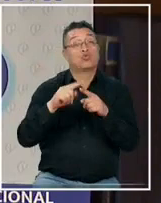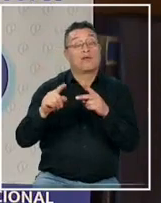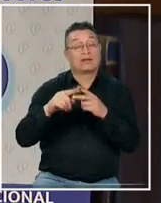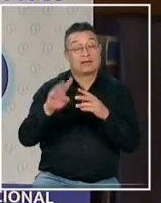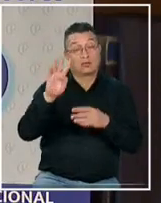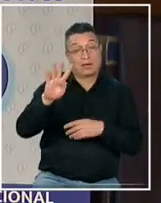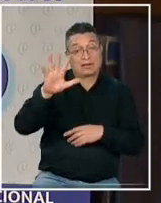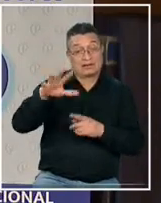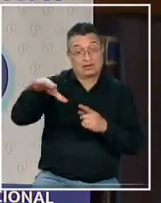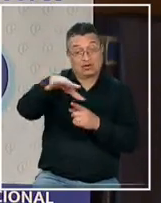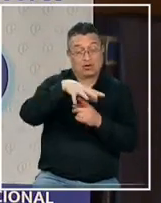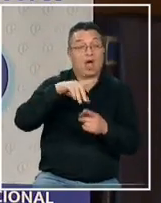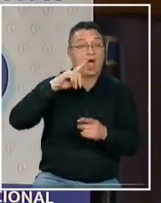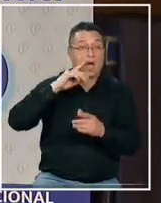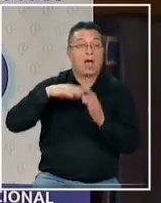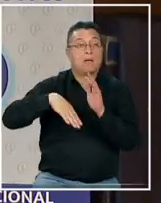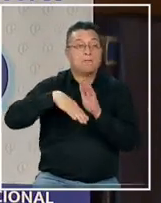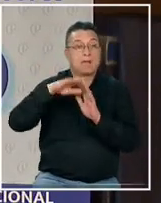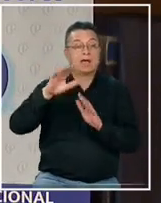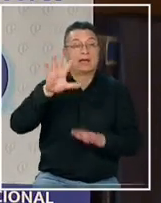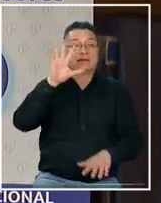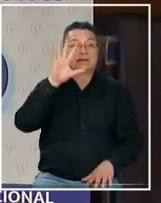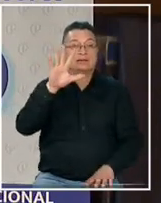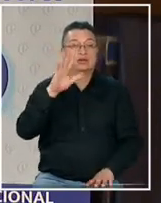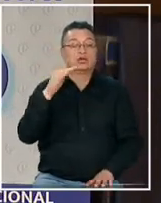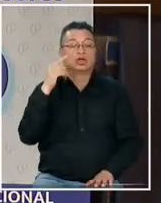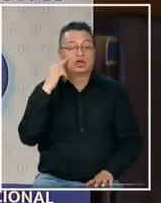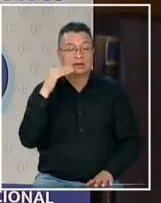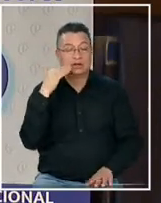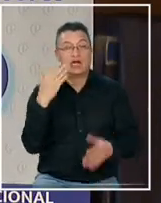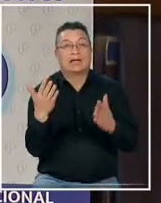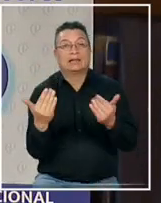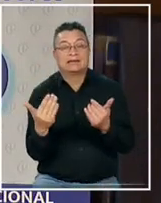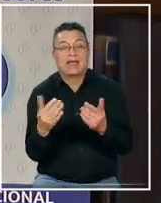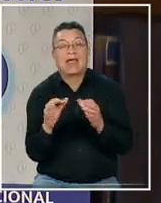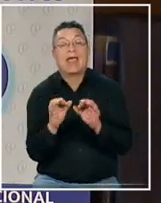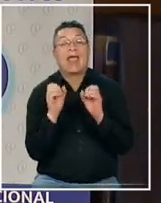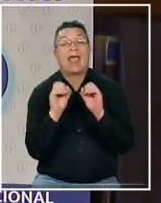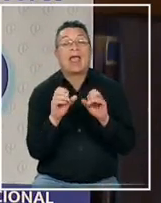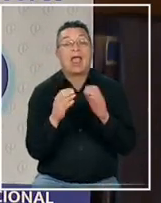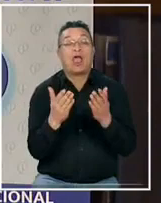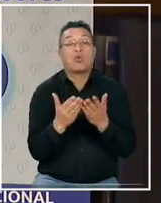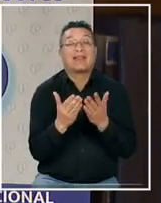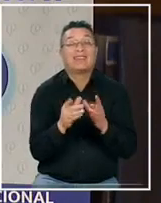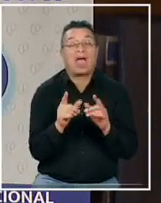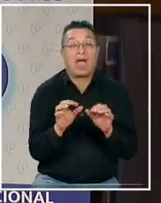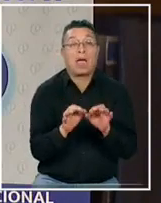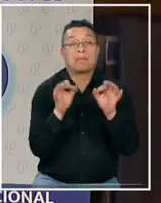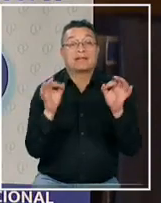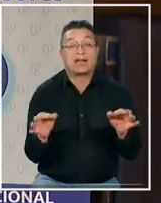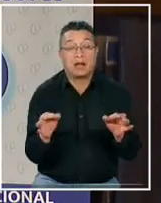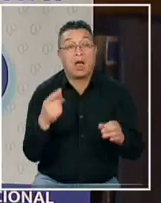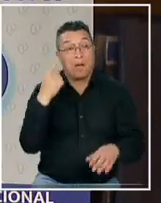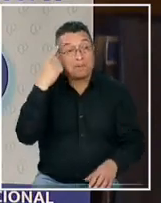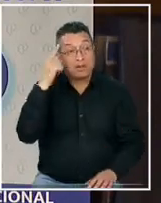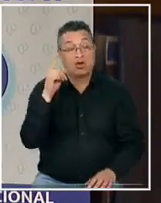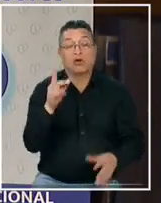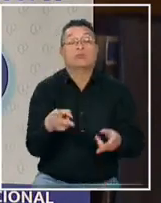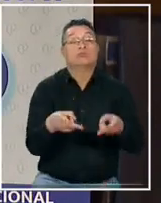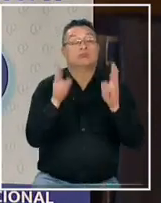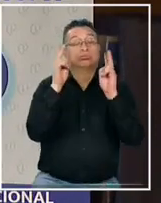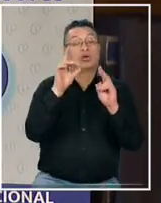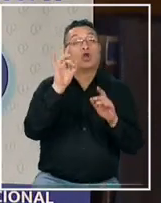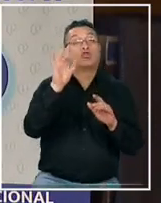entre esos 45 hay mucho más que cinco niños con necesidades educativas especiales pero la disponibilidad es solo cinco